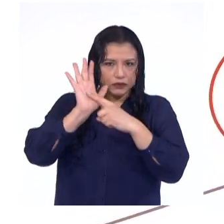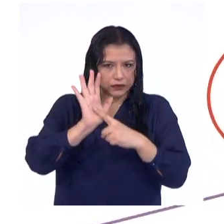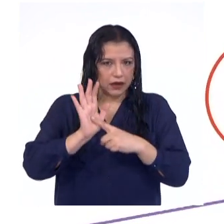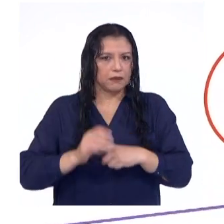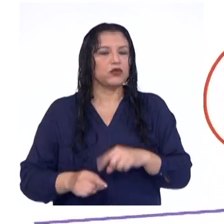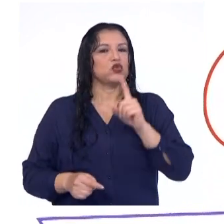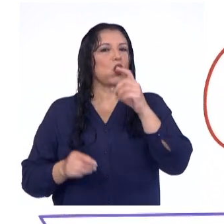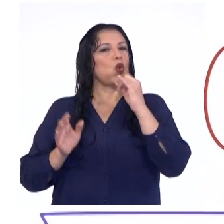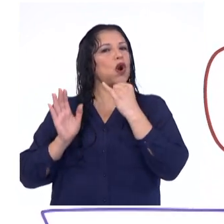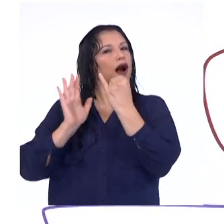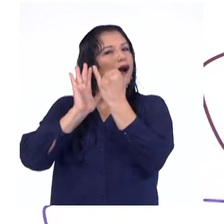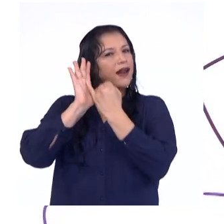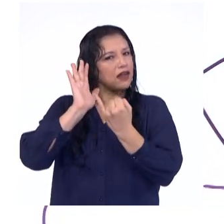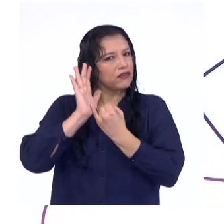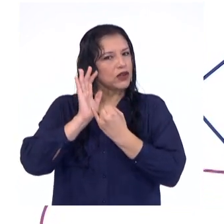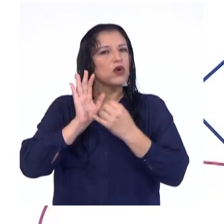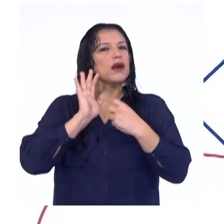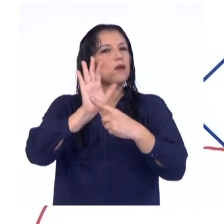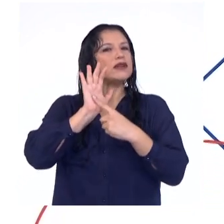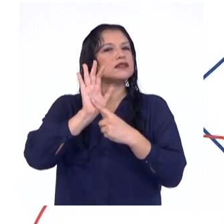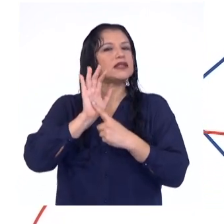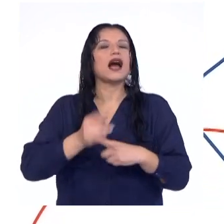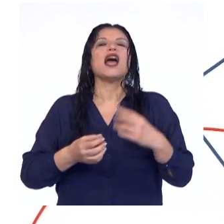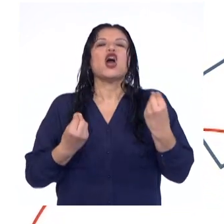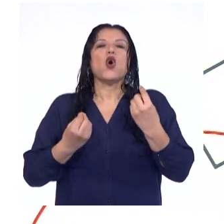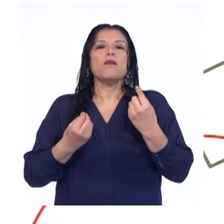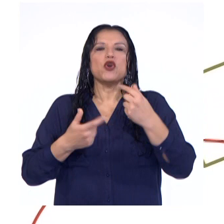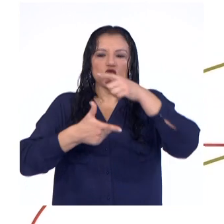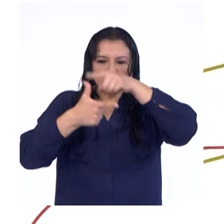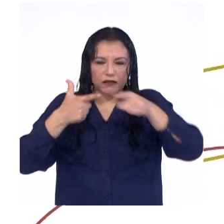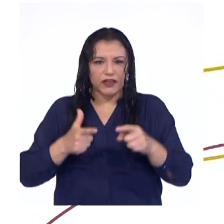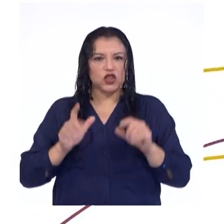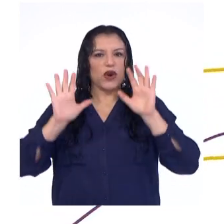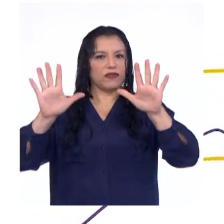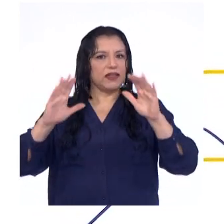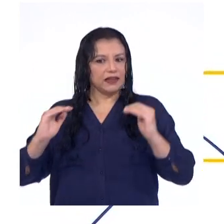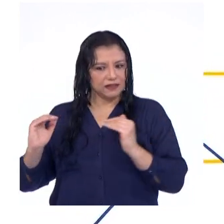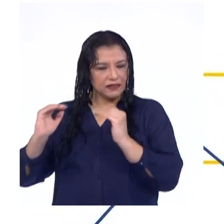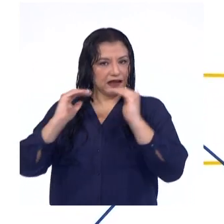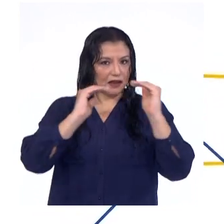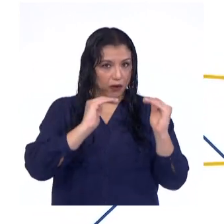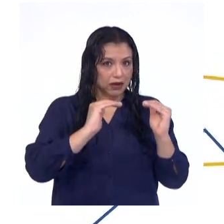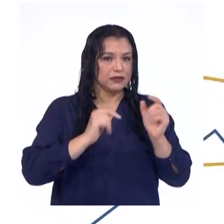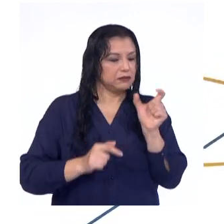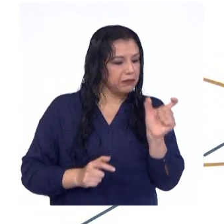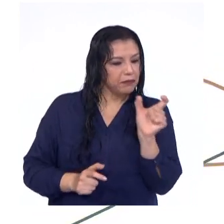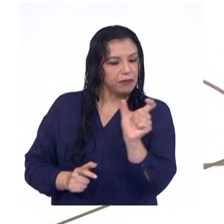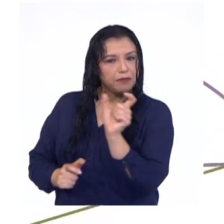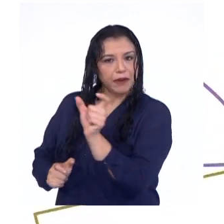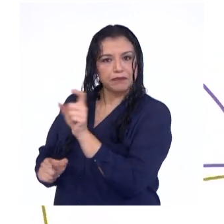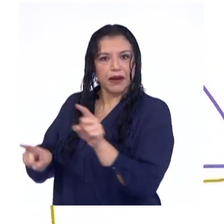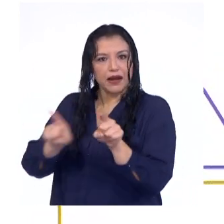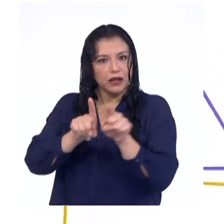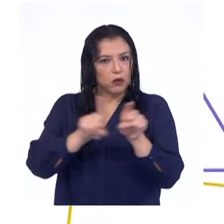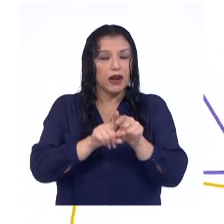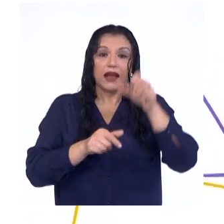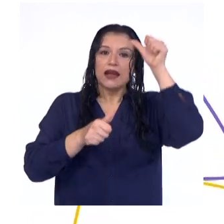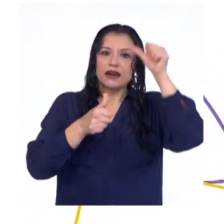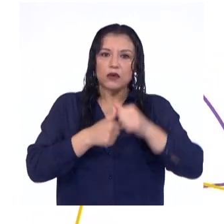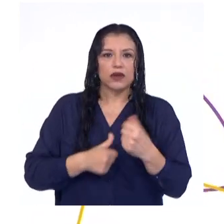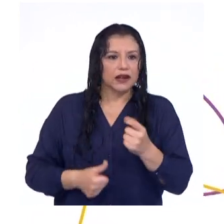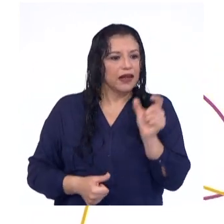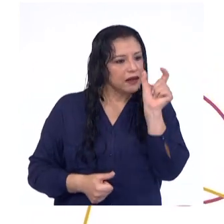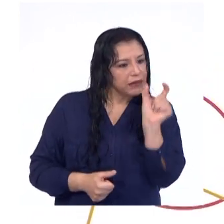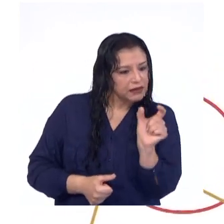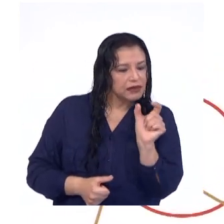un gráfico que muestra la división en diez partes iguales. Recuerden también que cada una de las partes engloba el